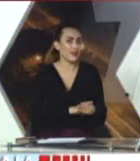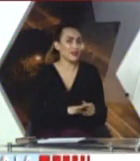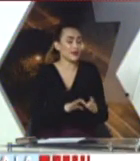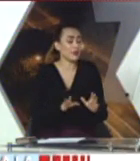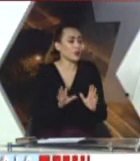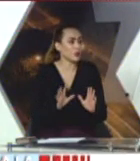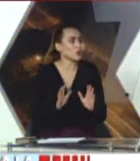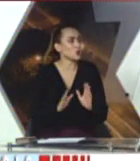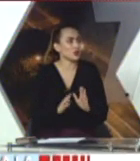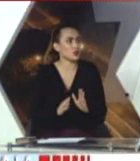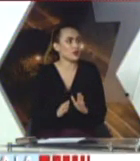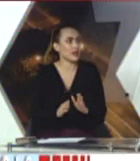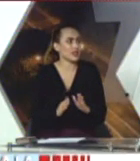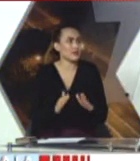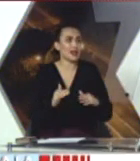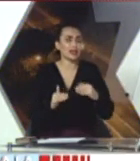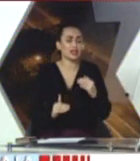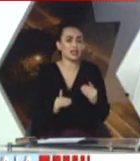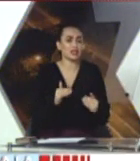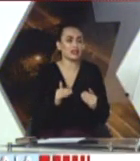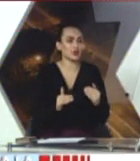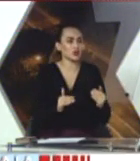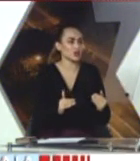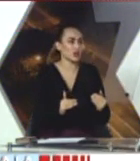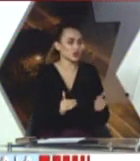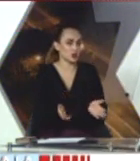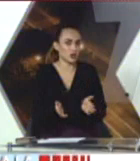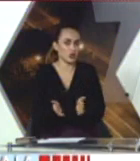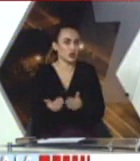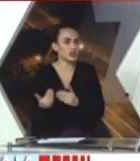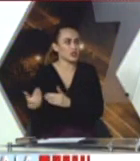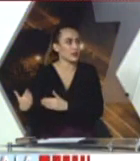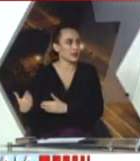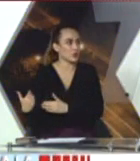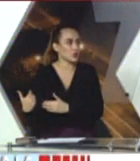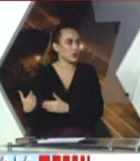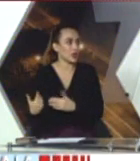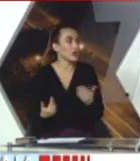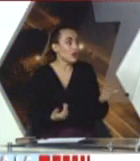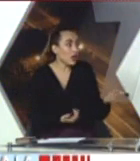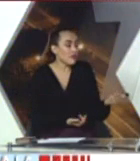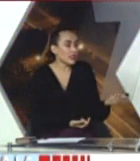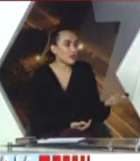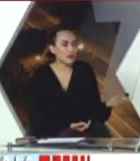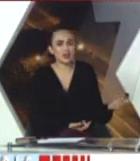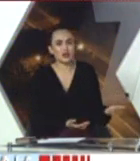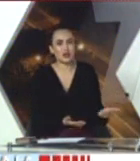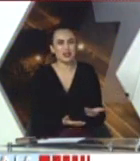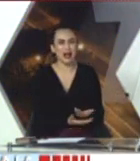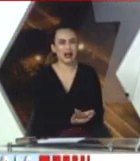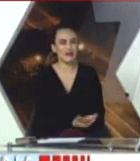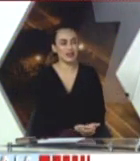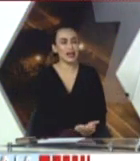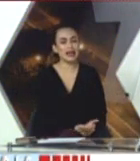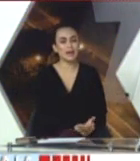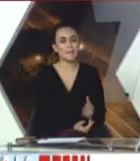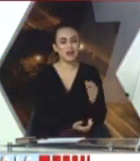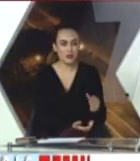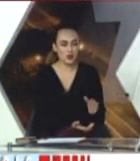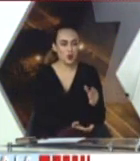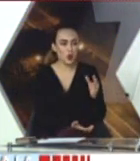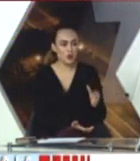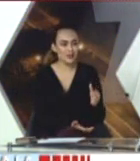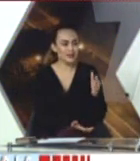todavía faltan por lo menos cuatro semanas para que se sigan teniendo estos casos. Y las estamos empezando hoy. Efectivamente, entonces al final